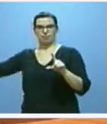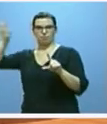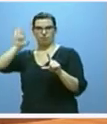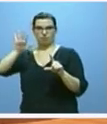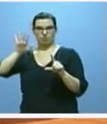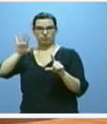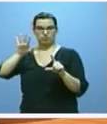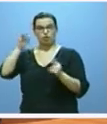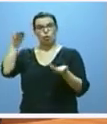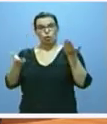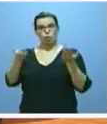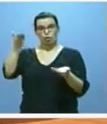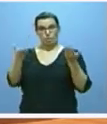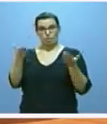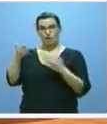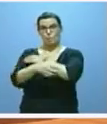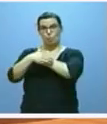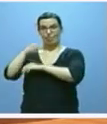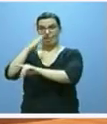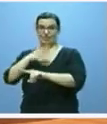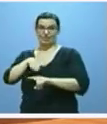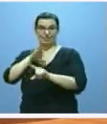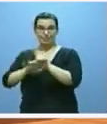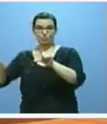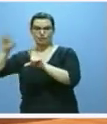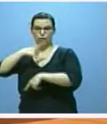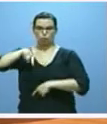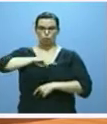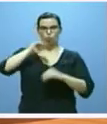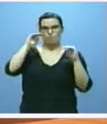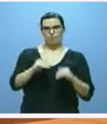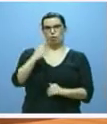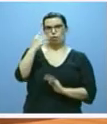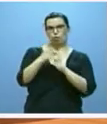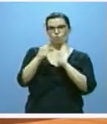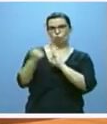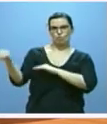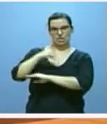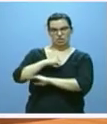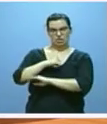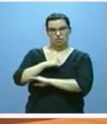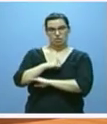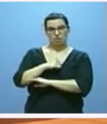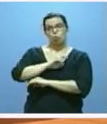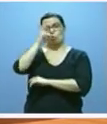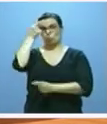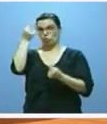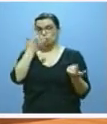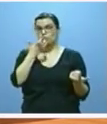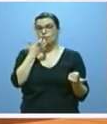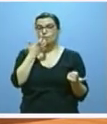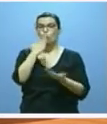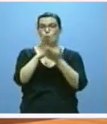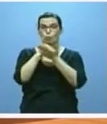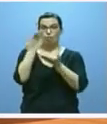casi cinco puntos por debajo de esta. La misma encuesta ofrece otros datos, como que Castilla y León es la tercera